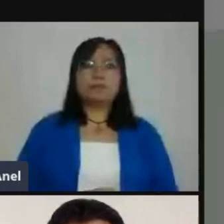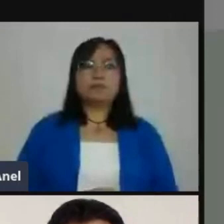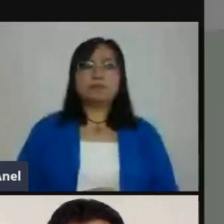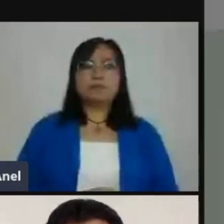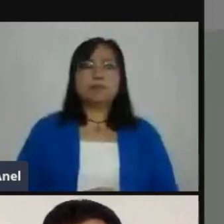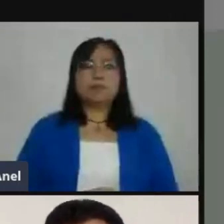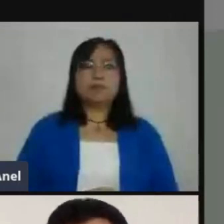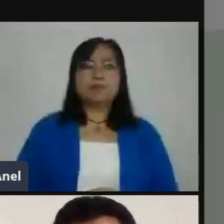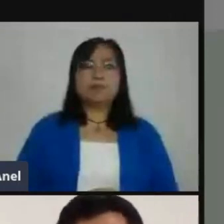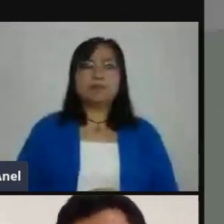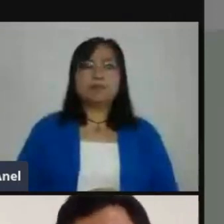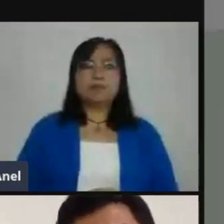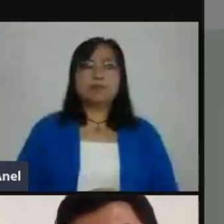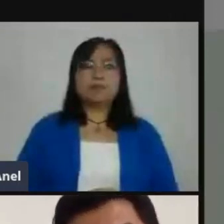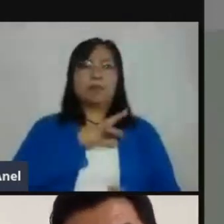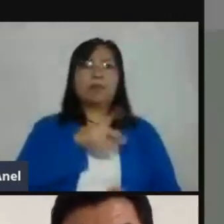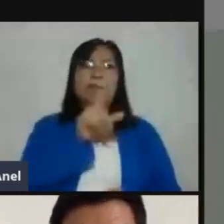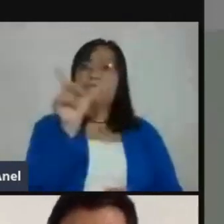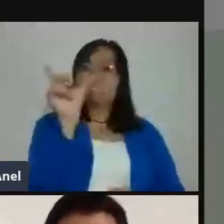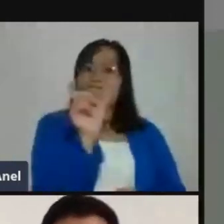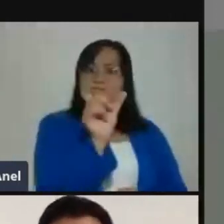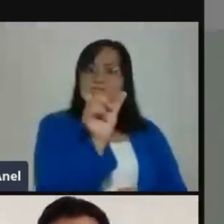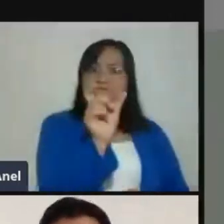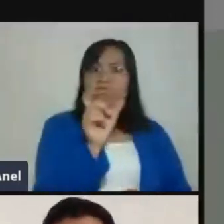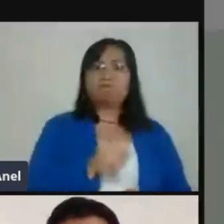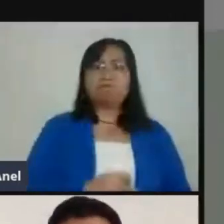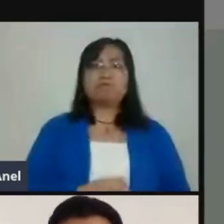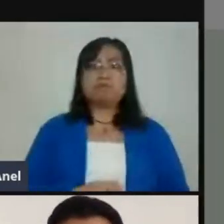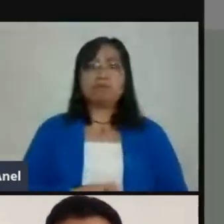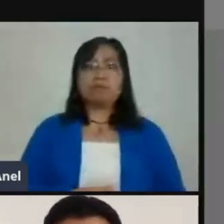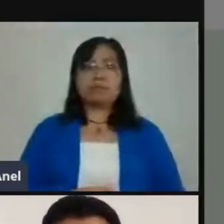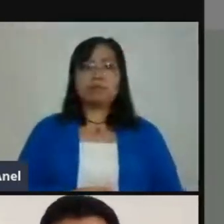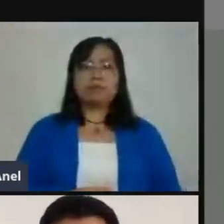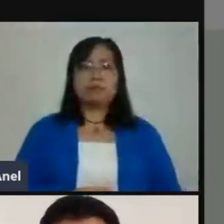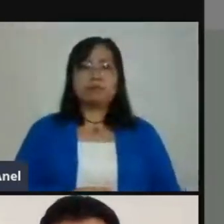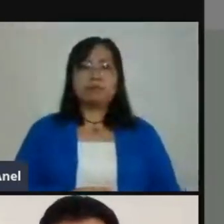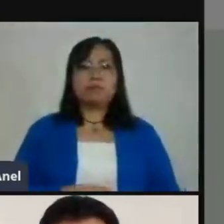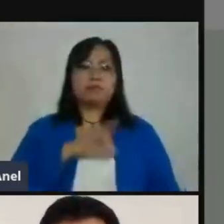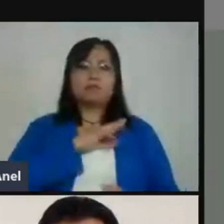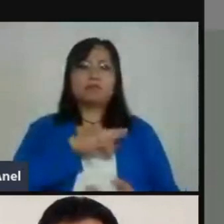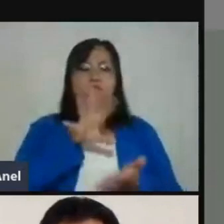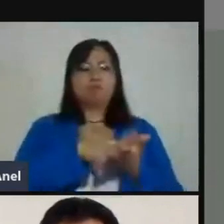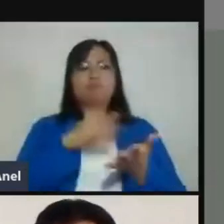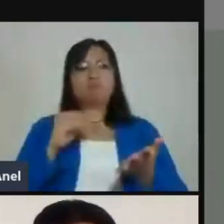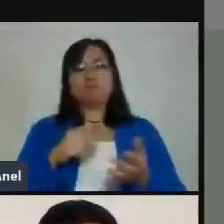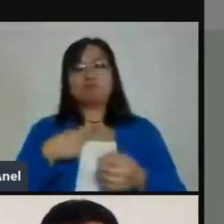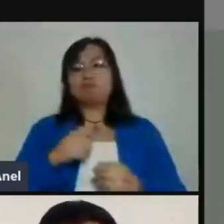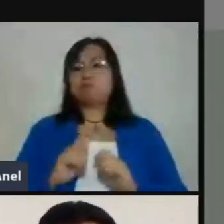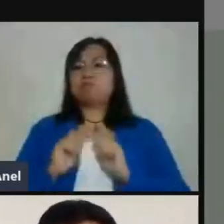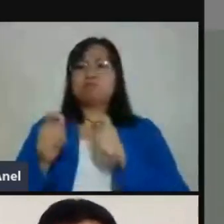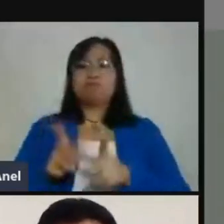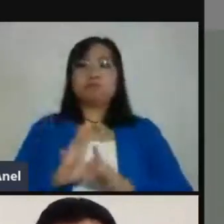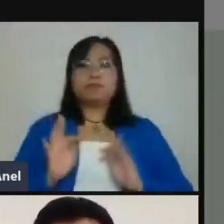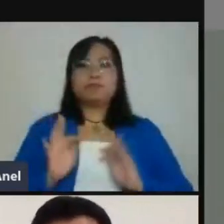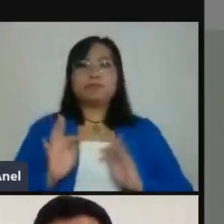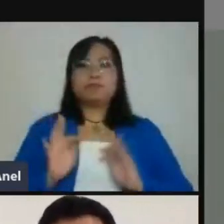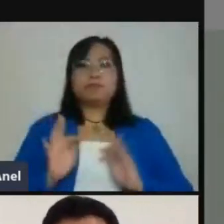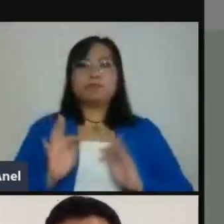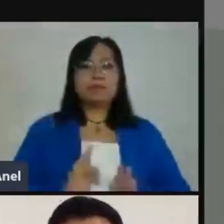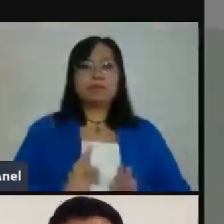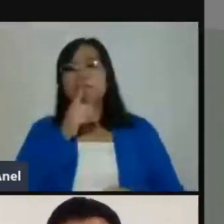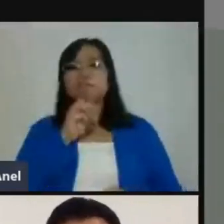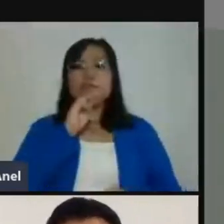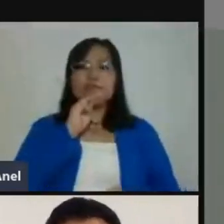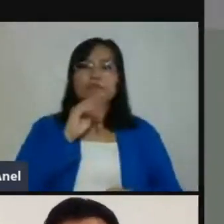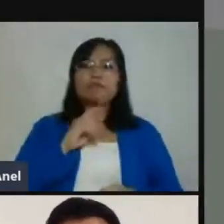link directo al formulario para que lo puedan responder nuestros padres de familia. Incluso lo podríamos